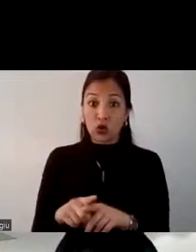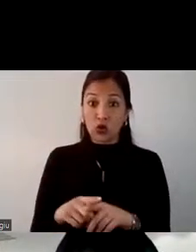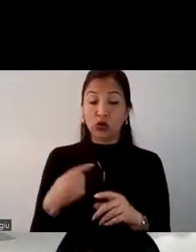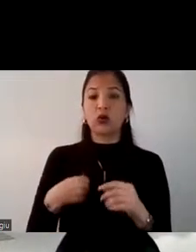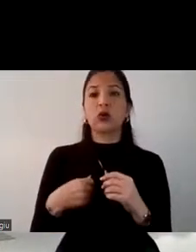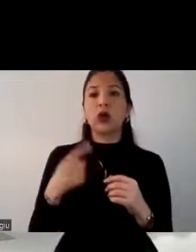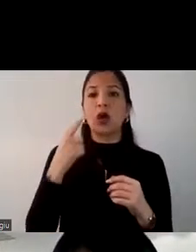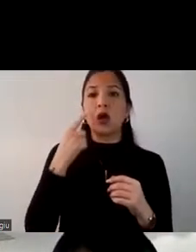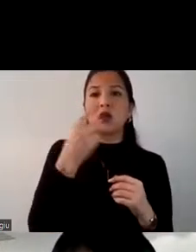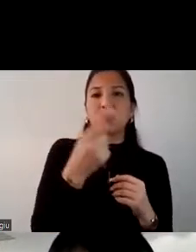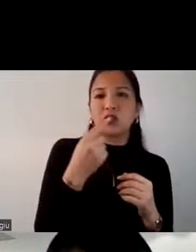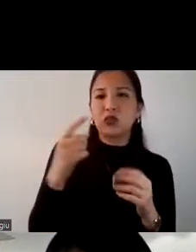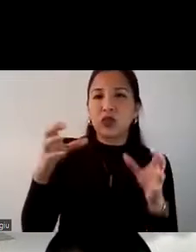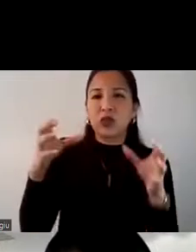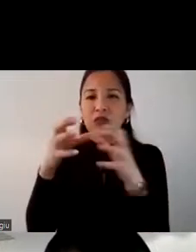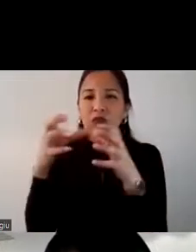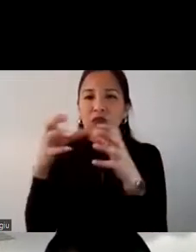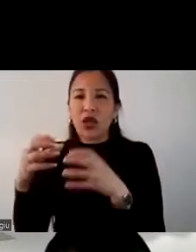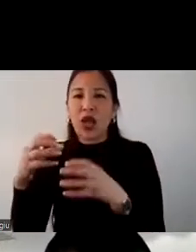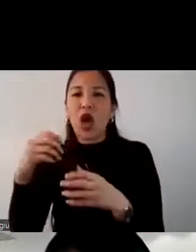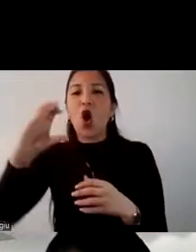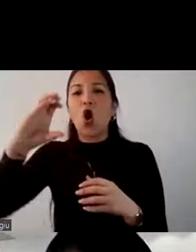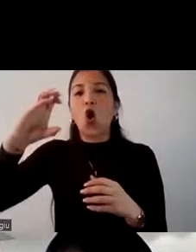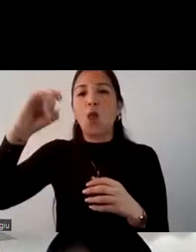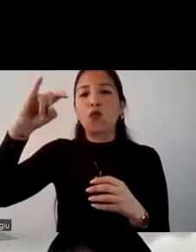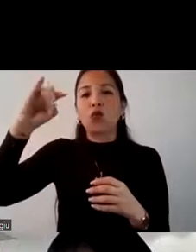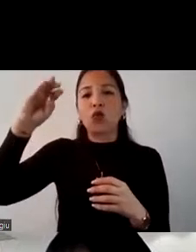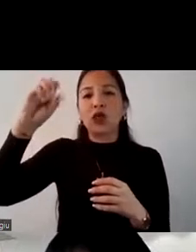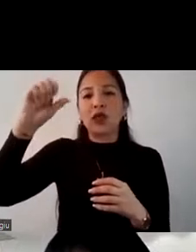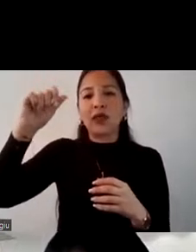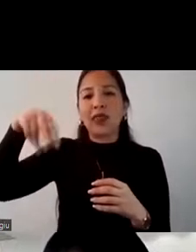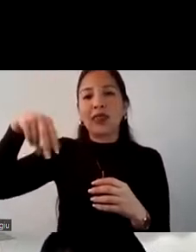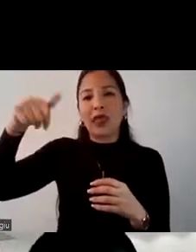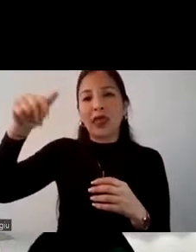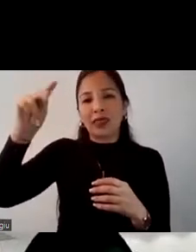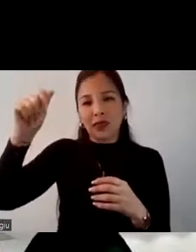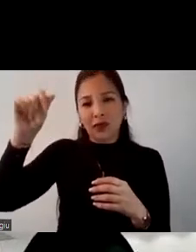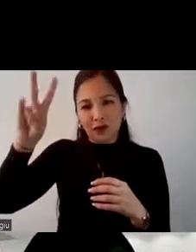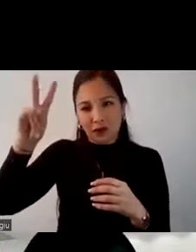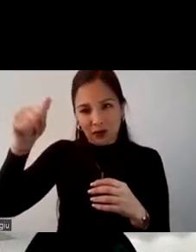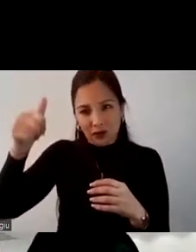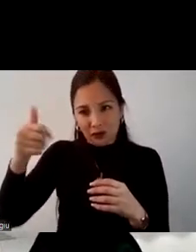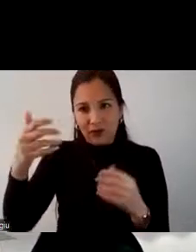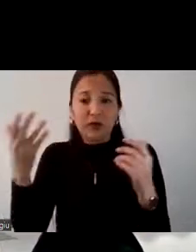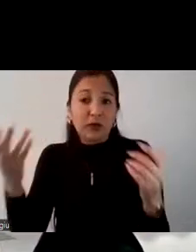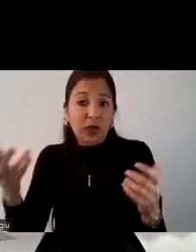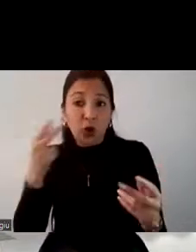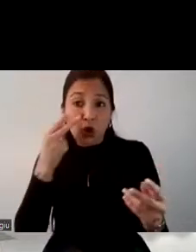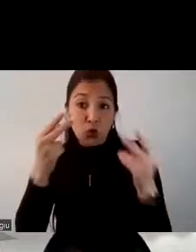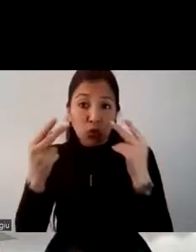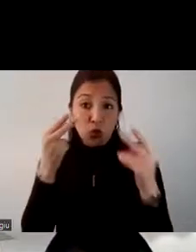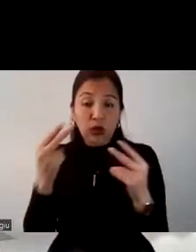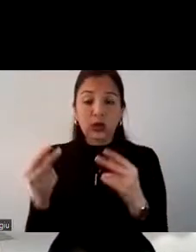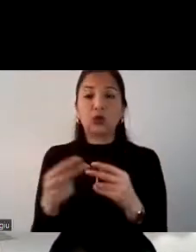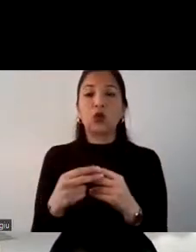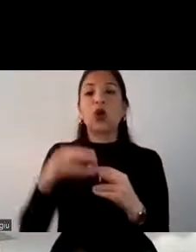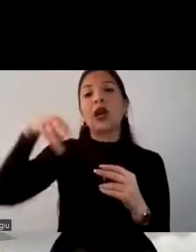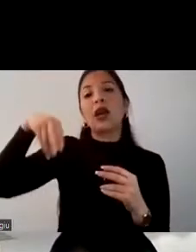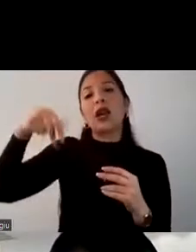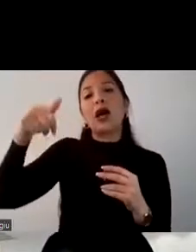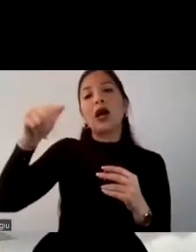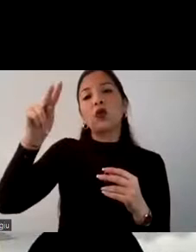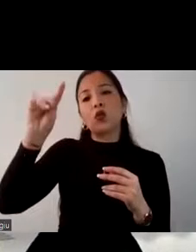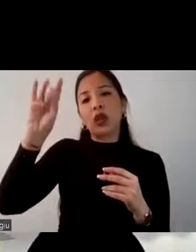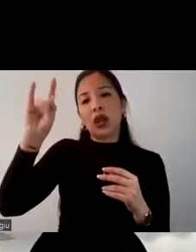sitios arqueológicos y visitar comunidades nativas que está muy ligado a lo que es turismo de naturaleza. Eso quiere decir